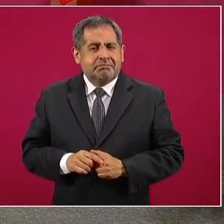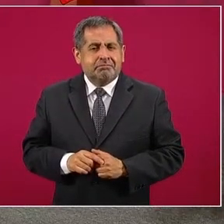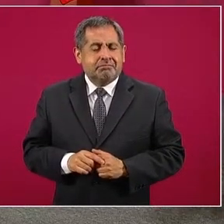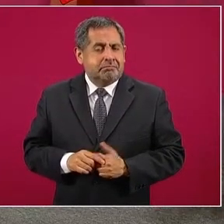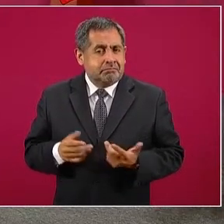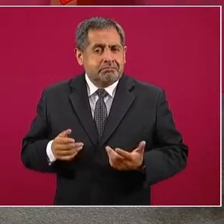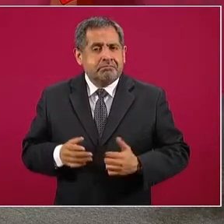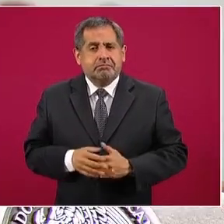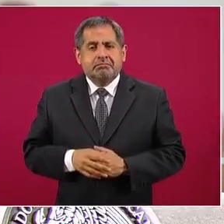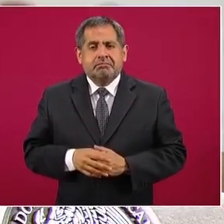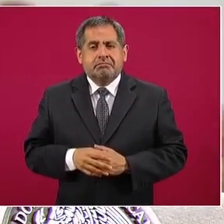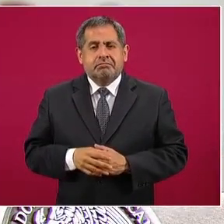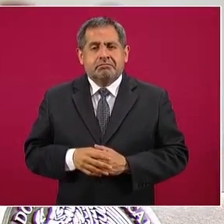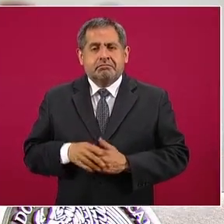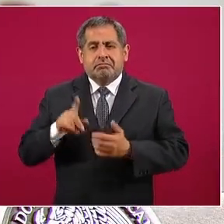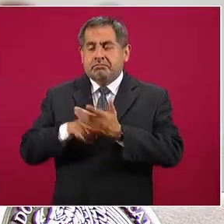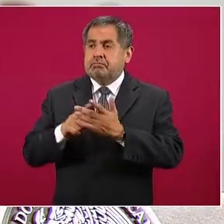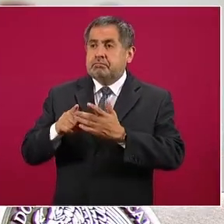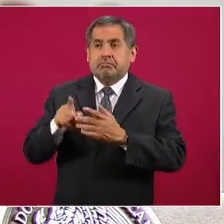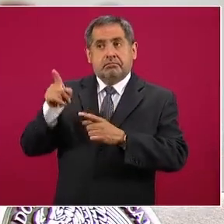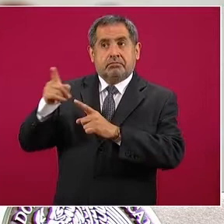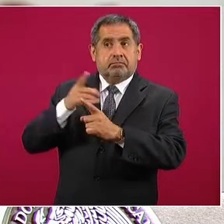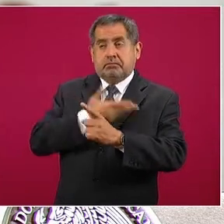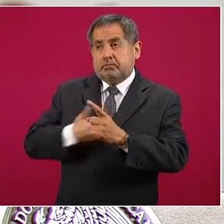los de abajo.